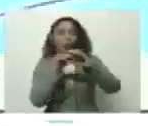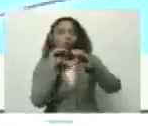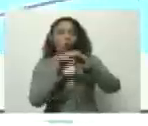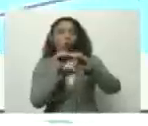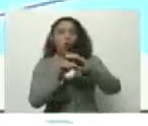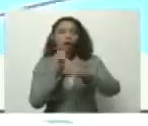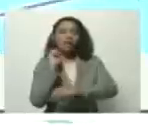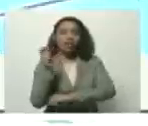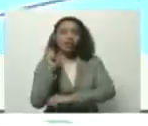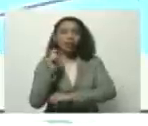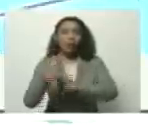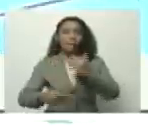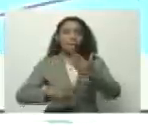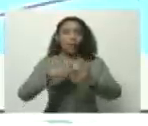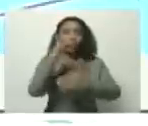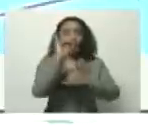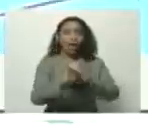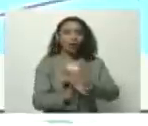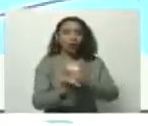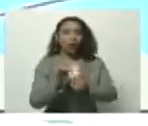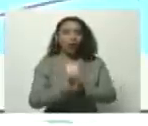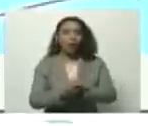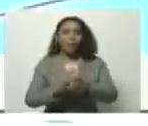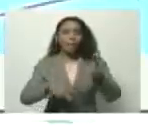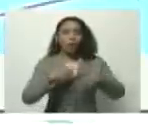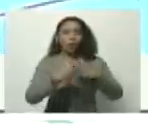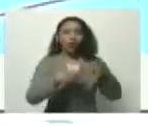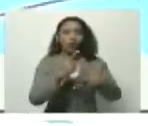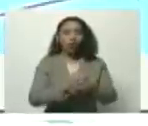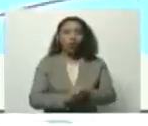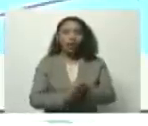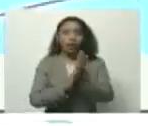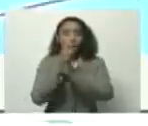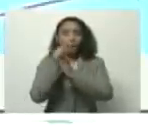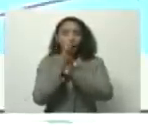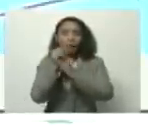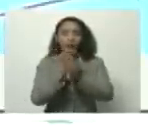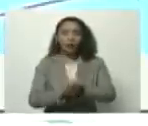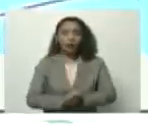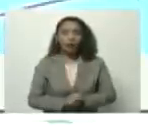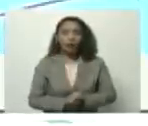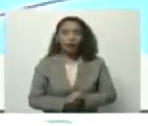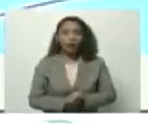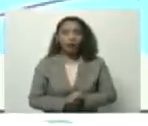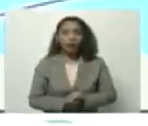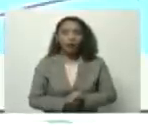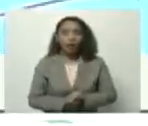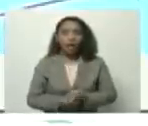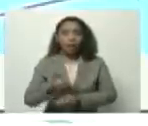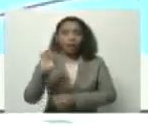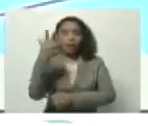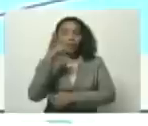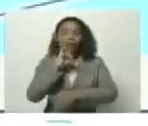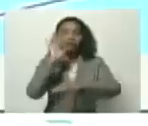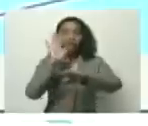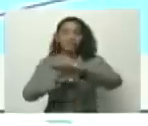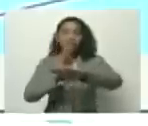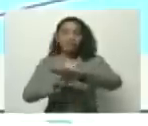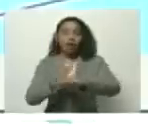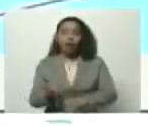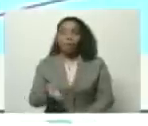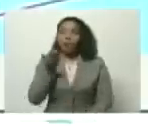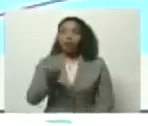para proyectos productivos y de emprendimiento. Un tercer anuncio muy